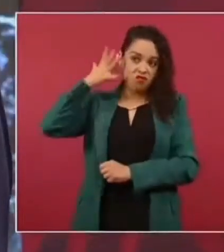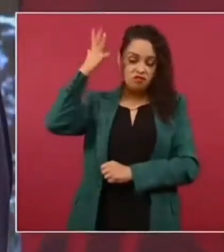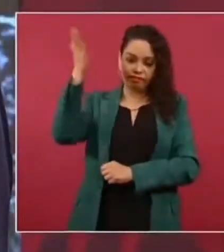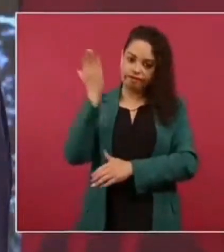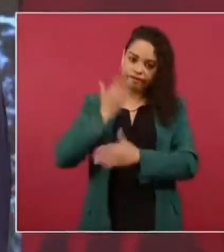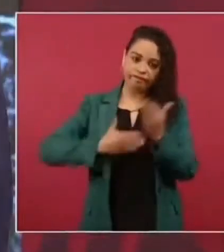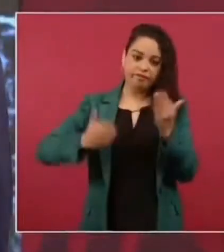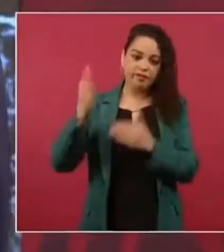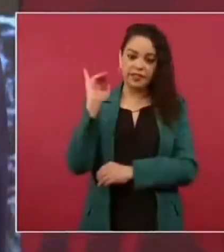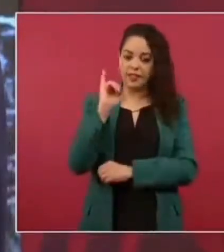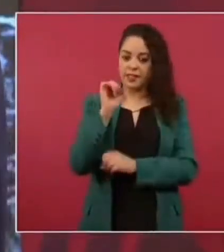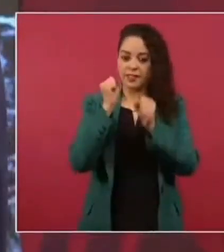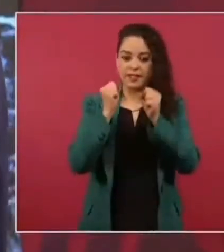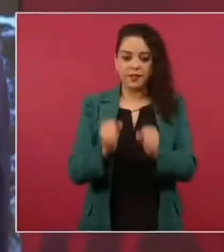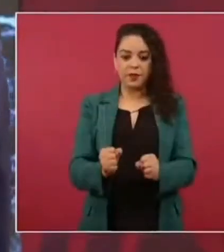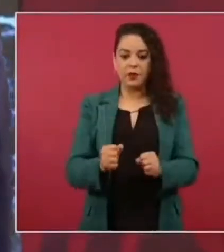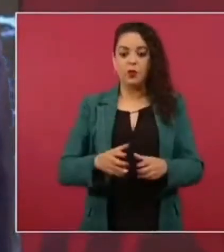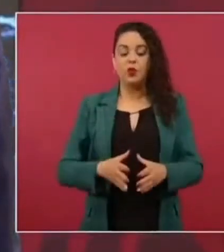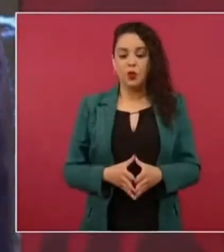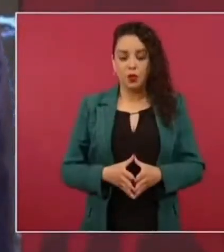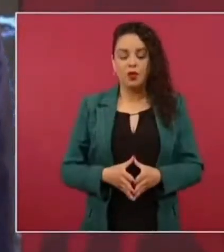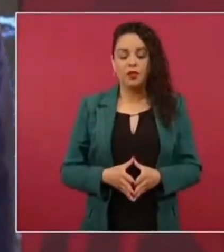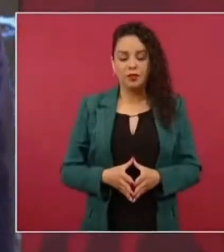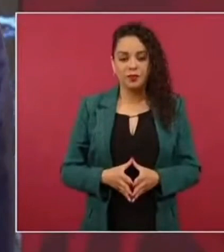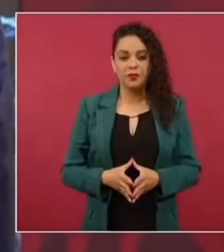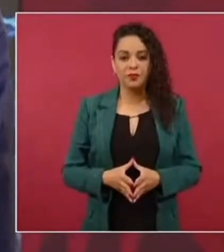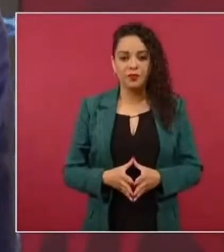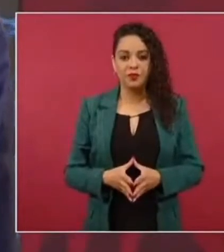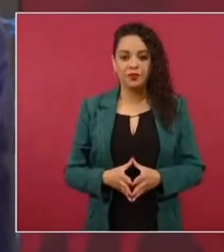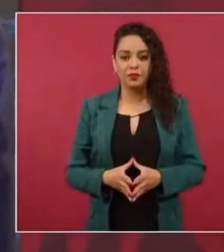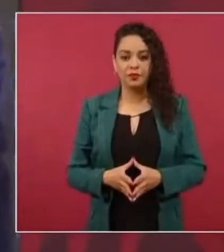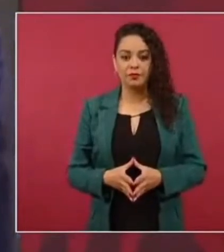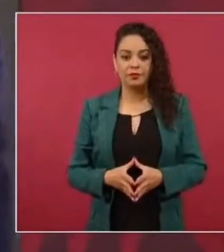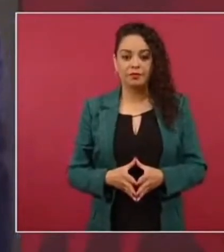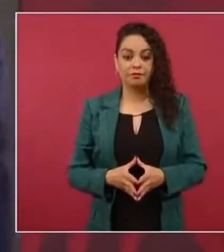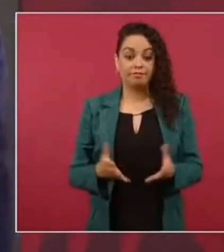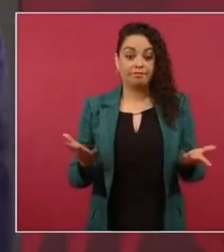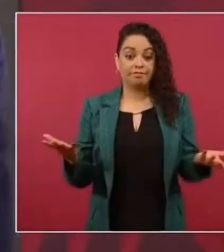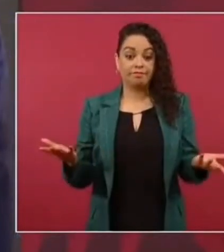y pues imagínense que tiene agua